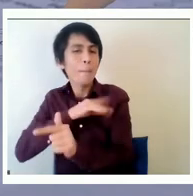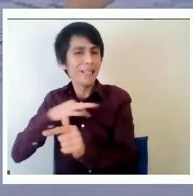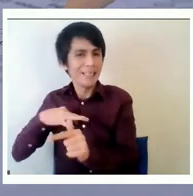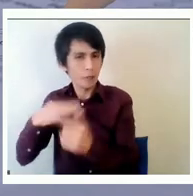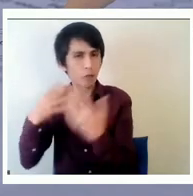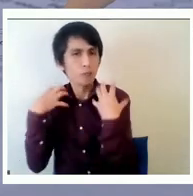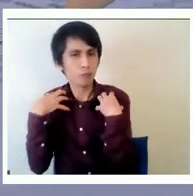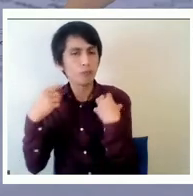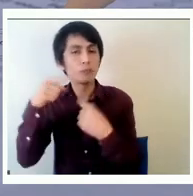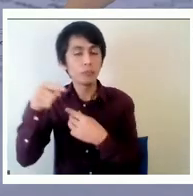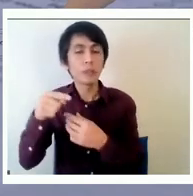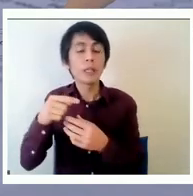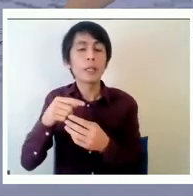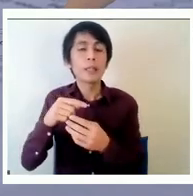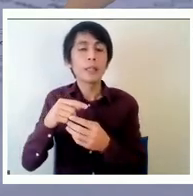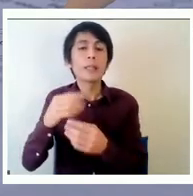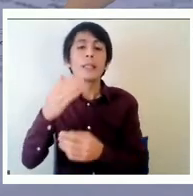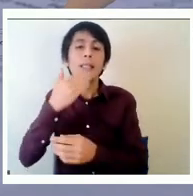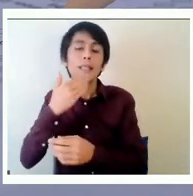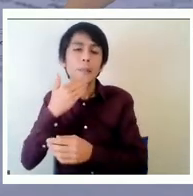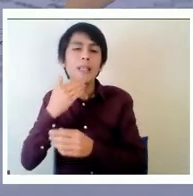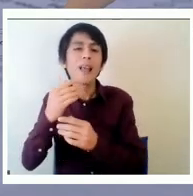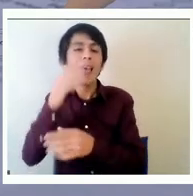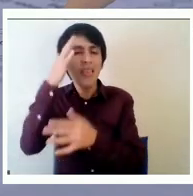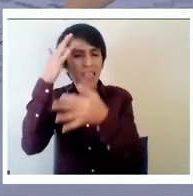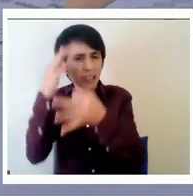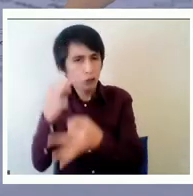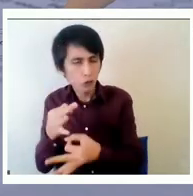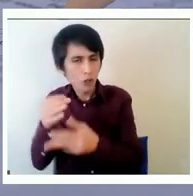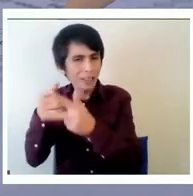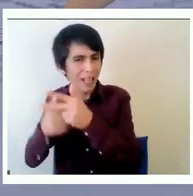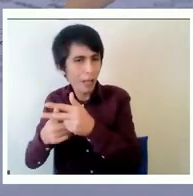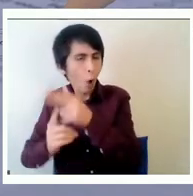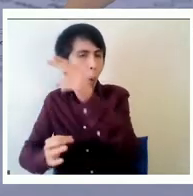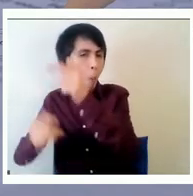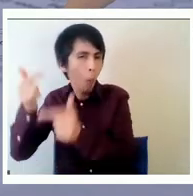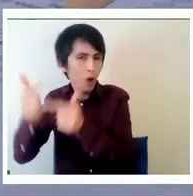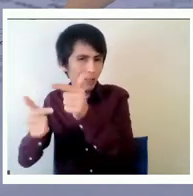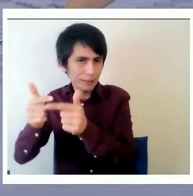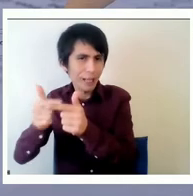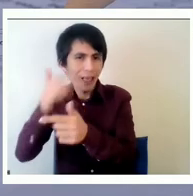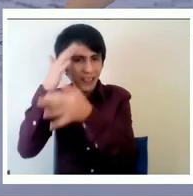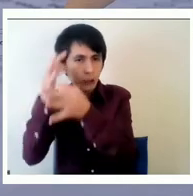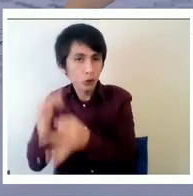decisiones tomadas por las administraciones digamos seculares